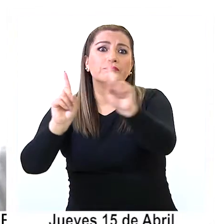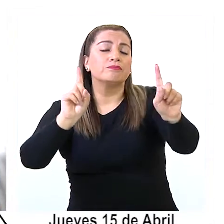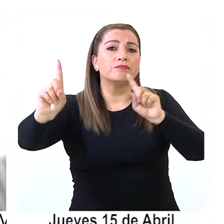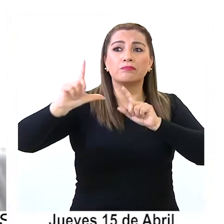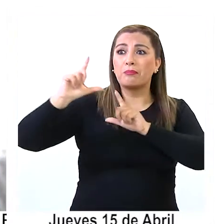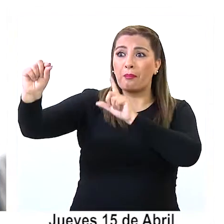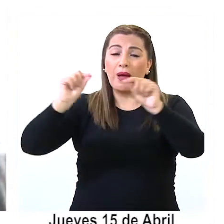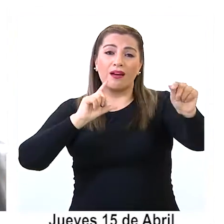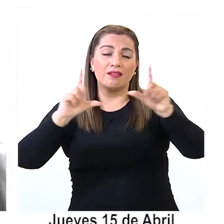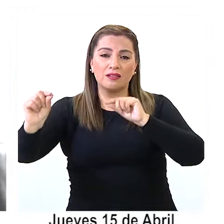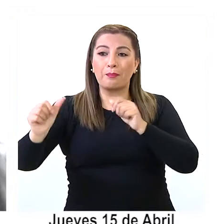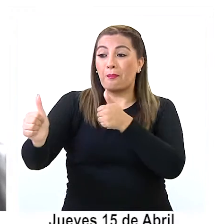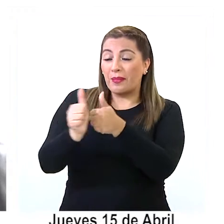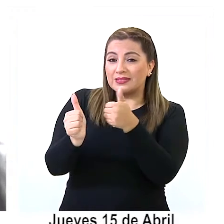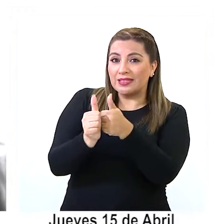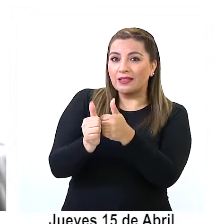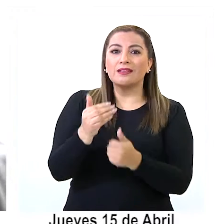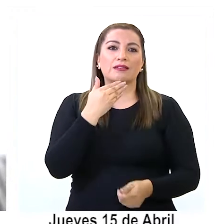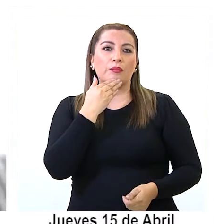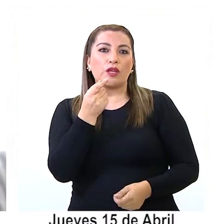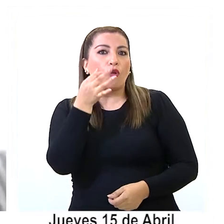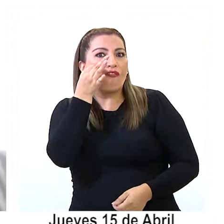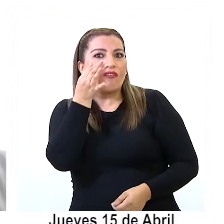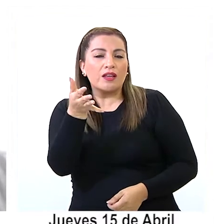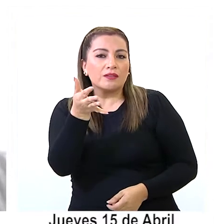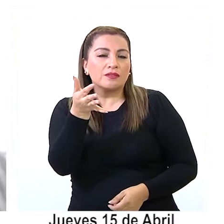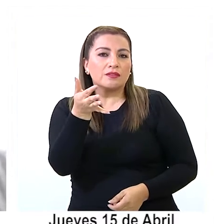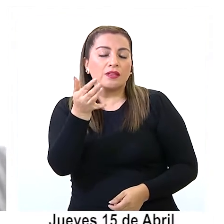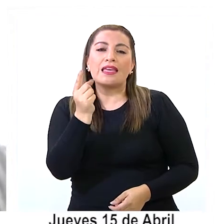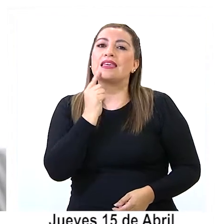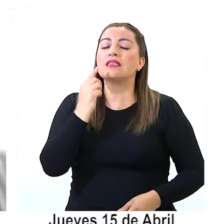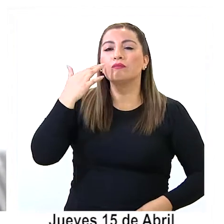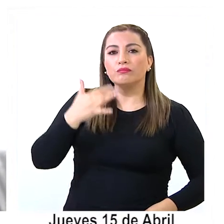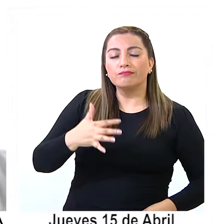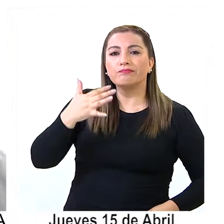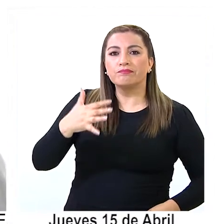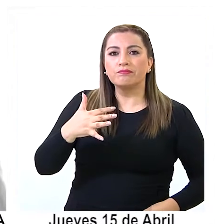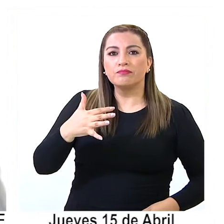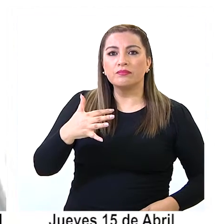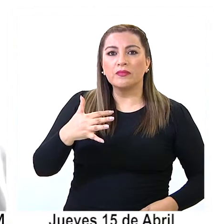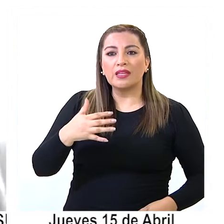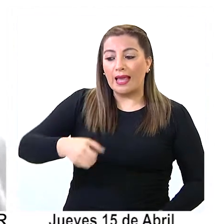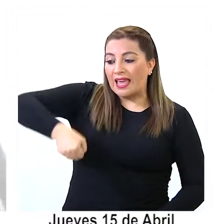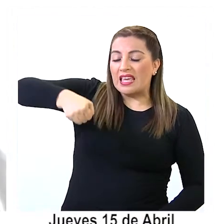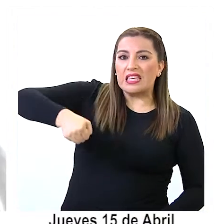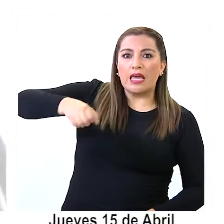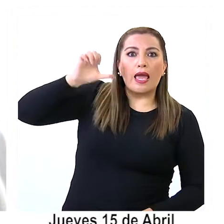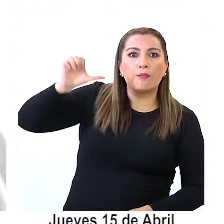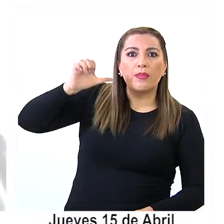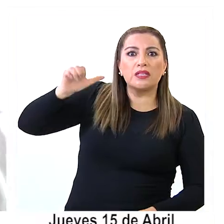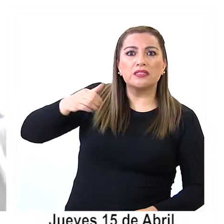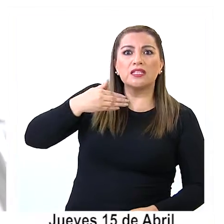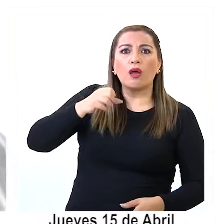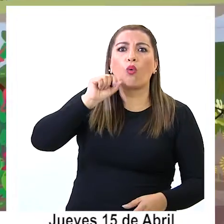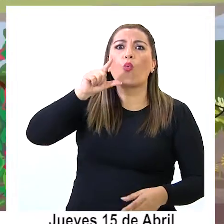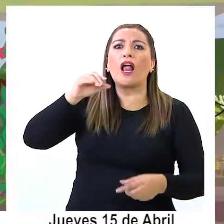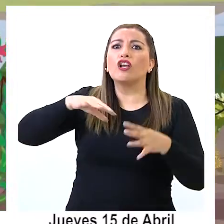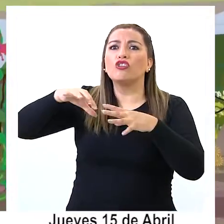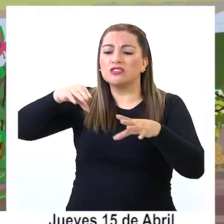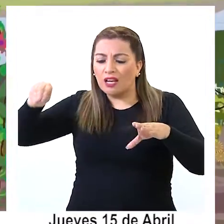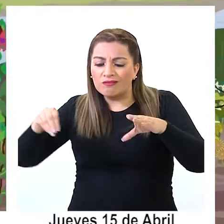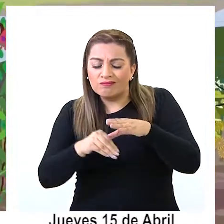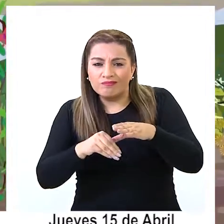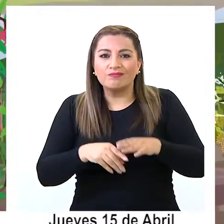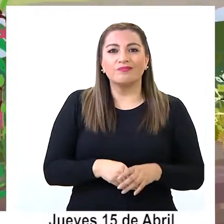de evacuación más cercana y también vamos a poder ver la importancia de los kits de emergencia, qué tenemos que tener en nuestro kit de emergencia.